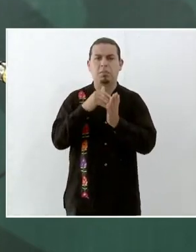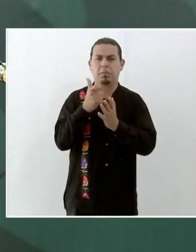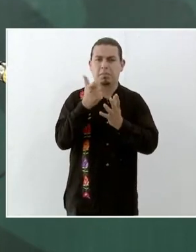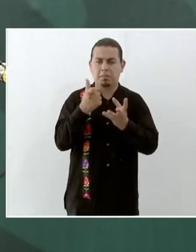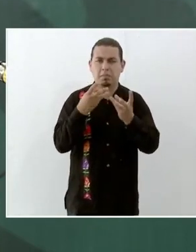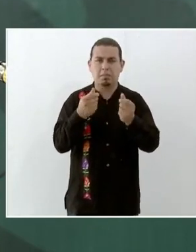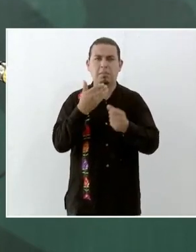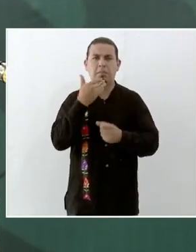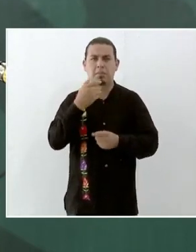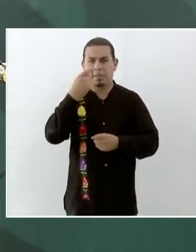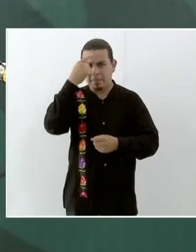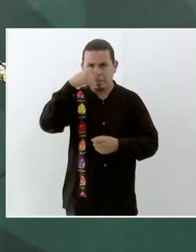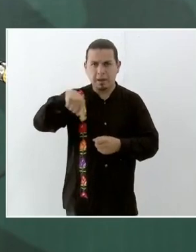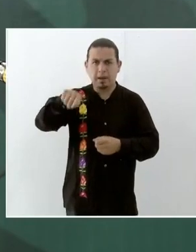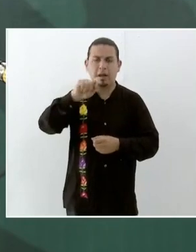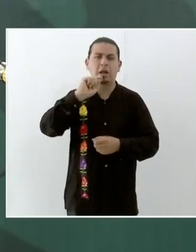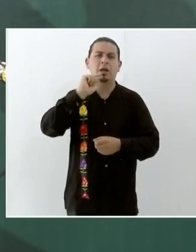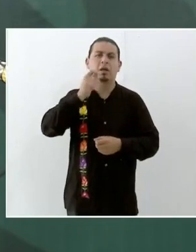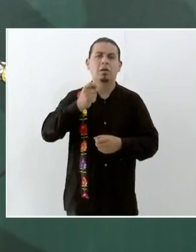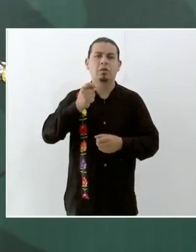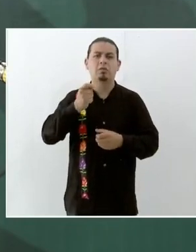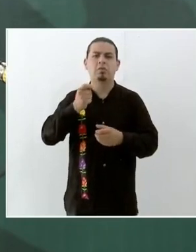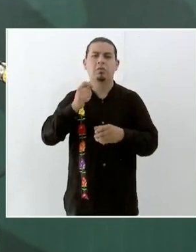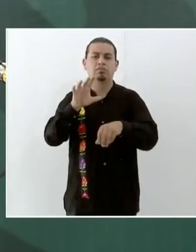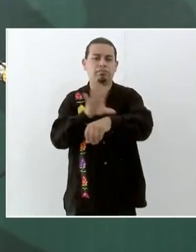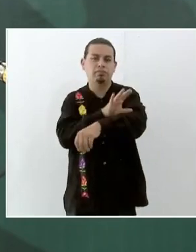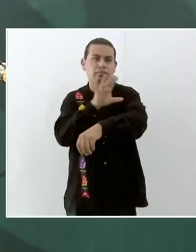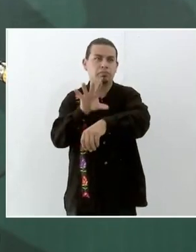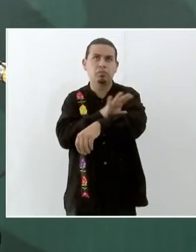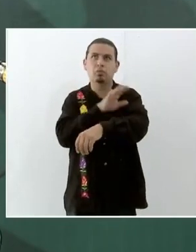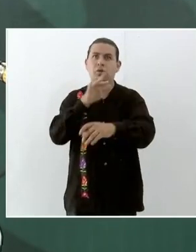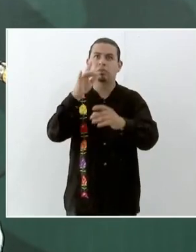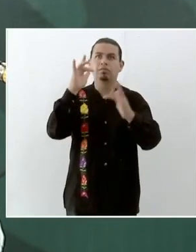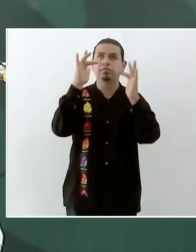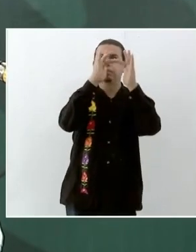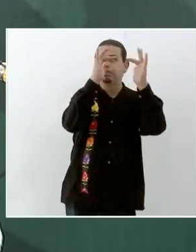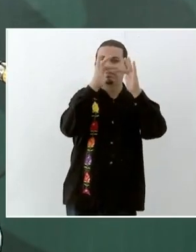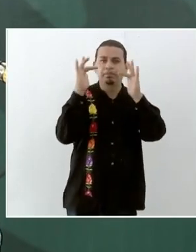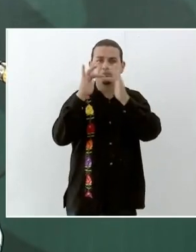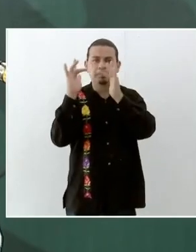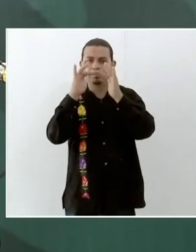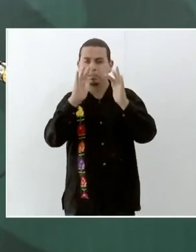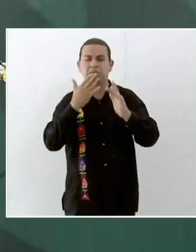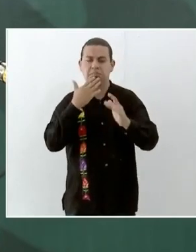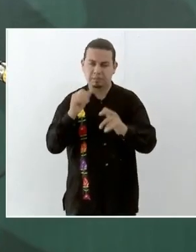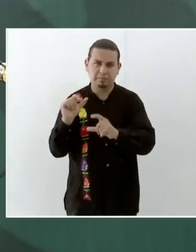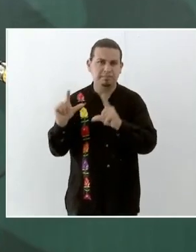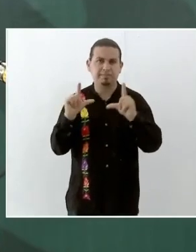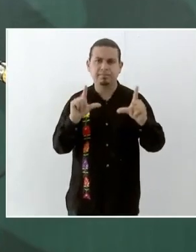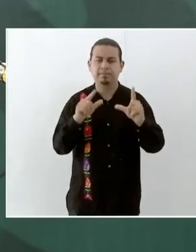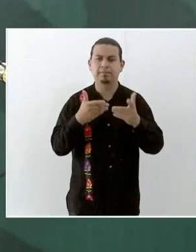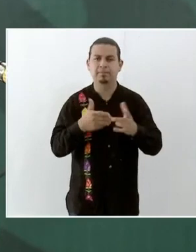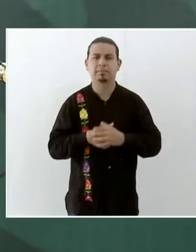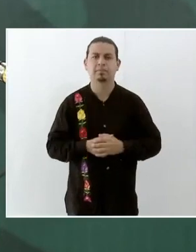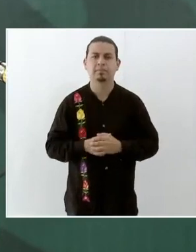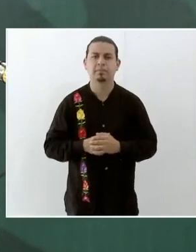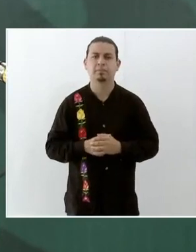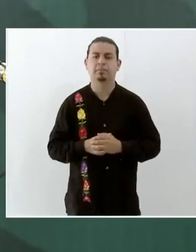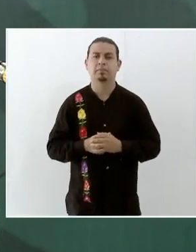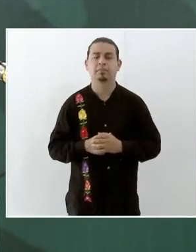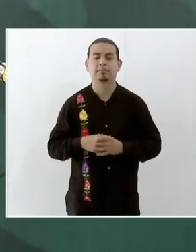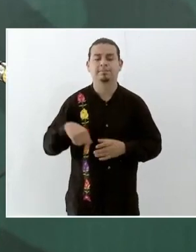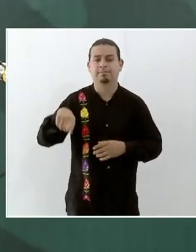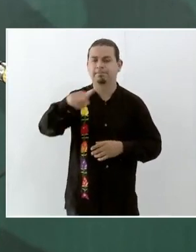pesos para la recuperación de la energía eléctrica para las comunidades. Adelante. Como ustedes saben,